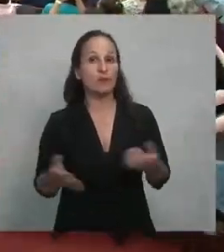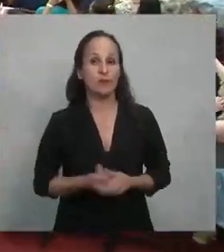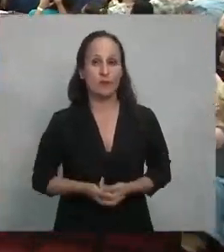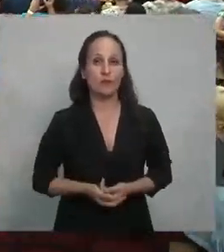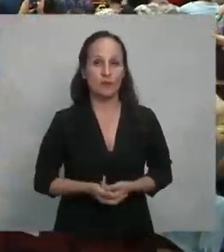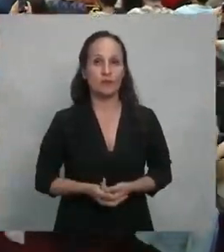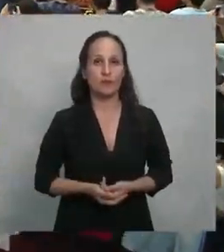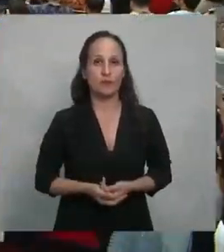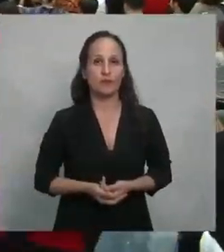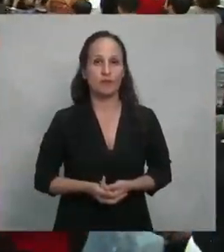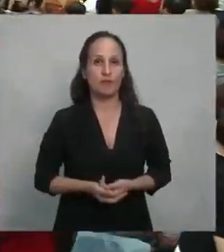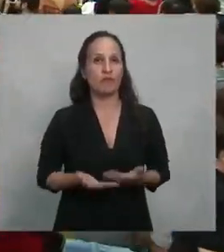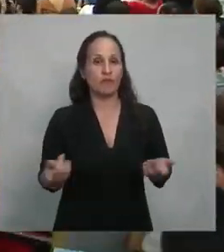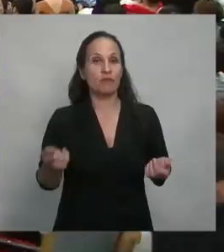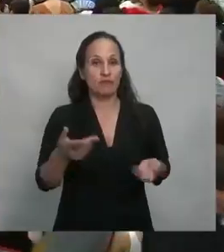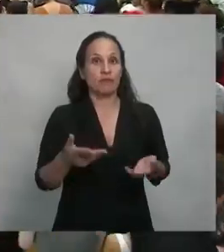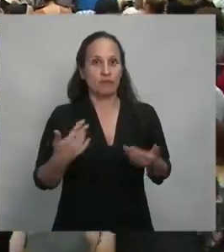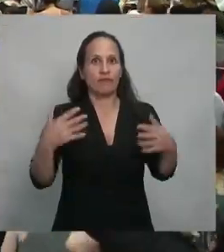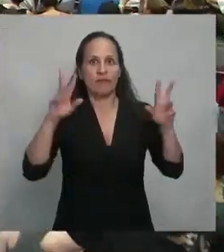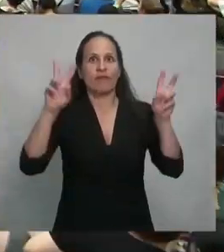Bueno, el tema